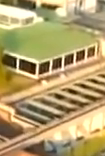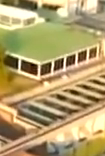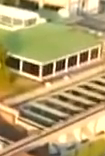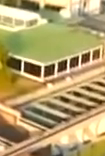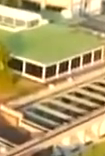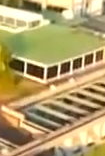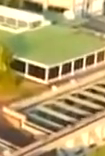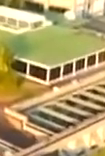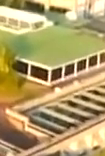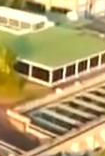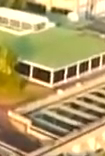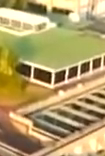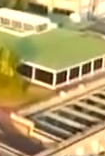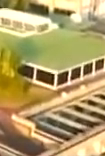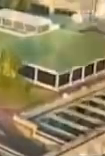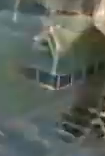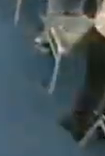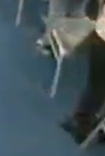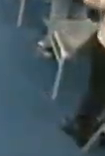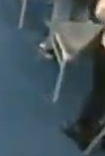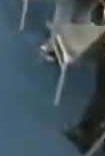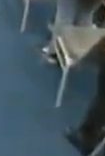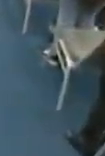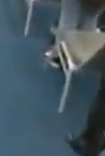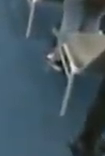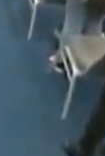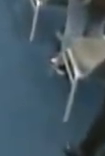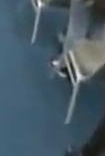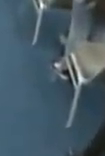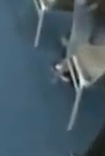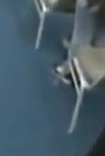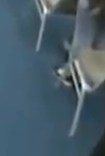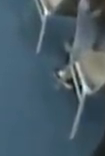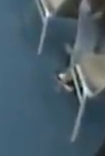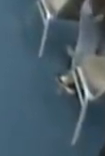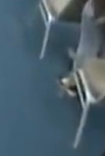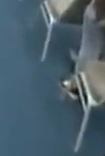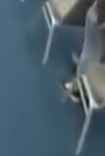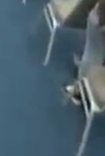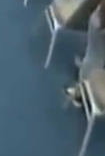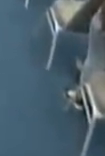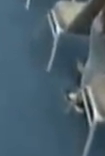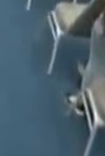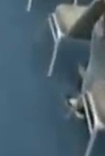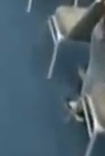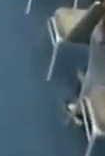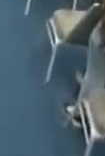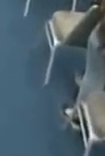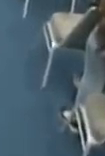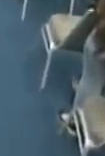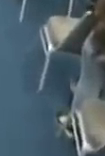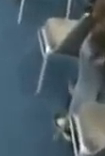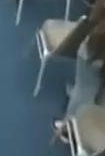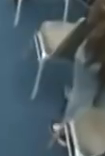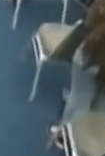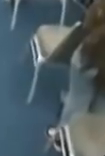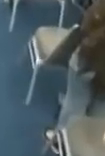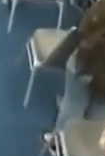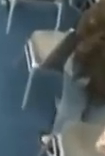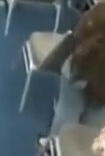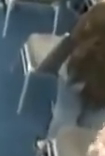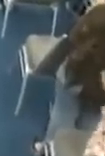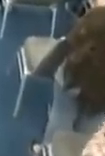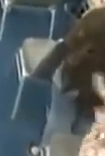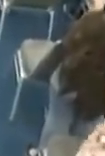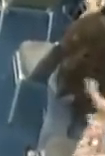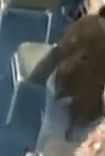legislativos en una elección de 3.082 cargos. Vemos entonces al presidente constitucional de la República